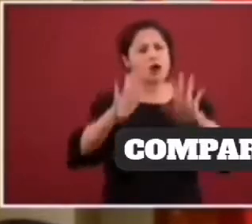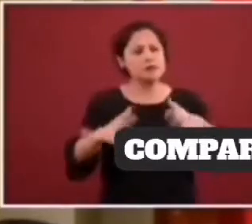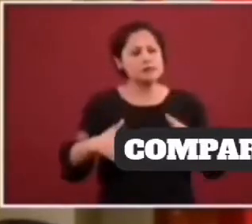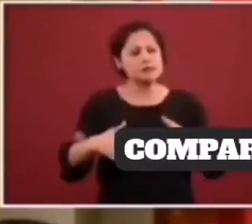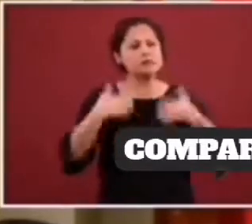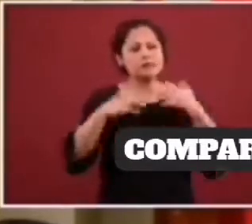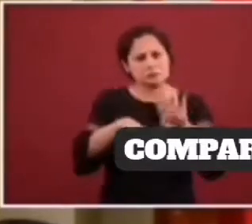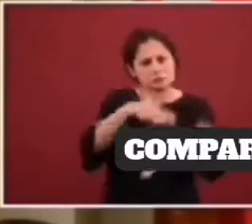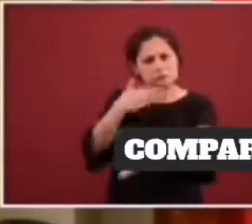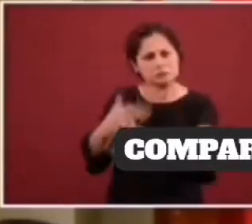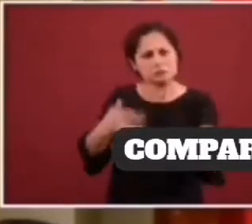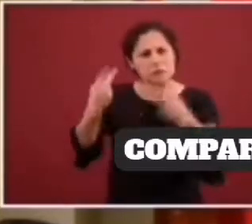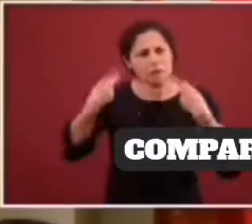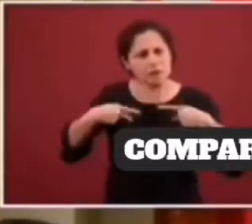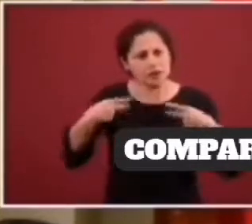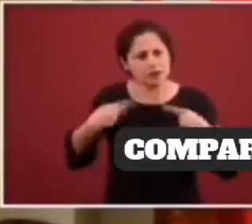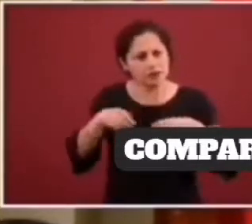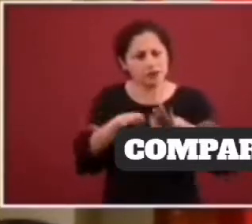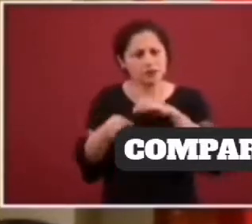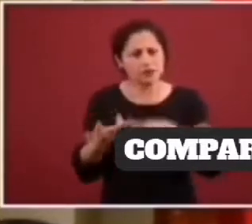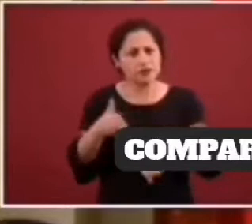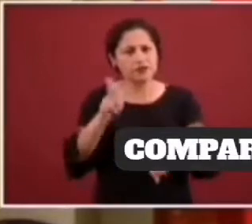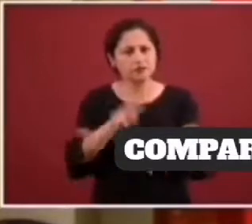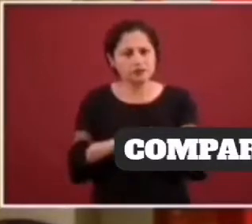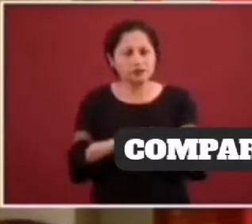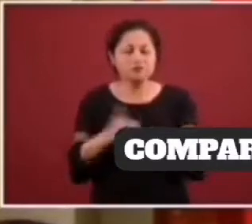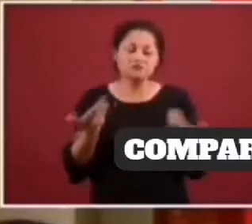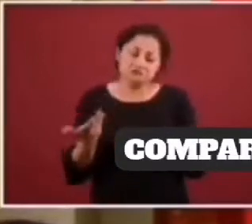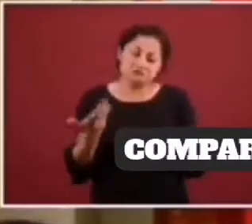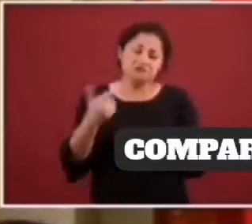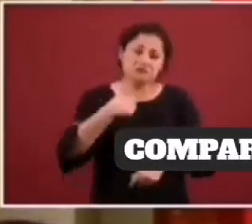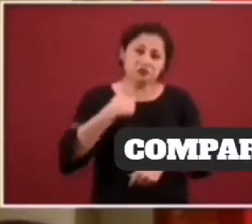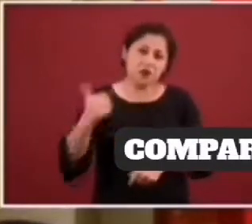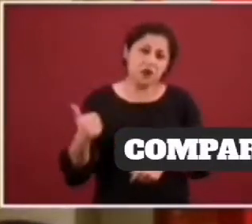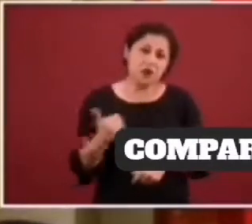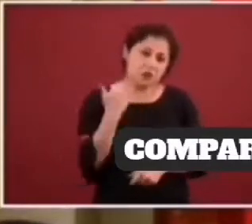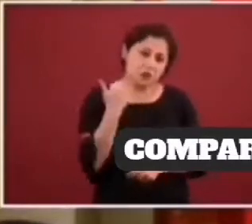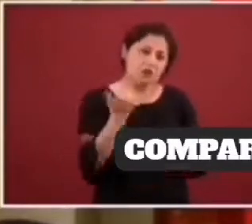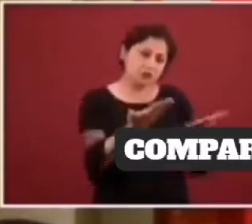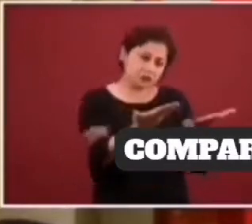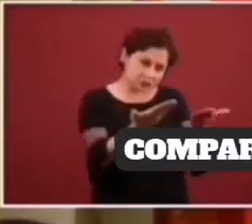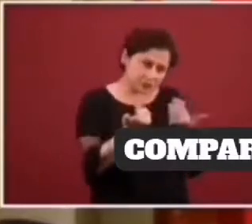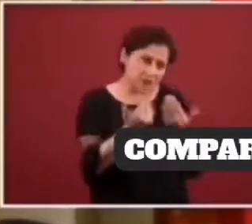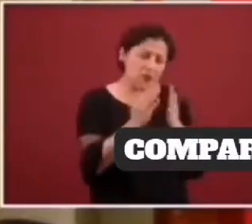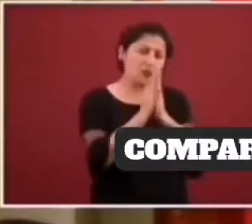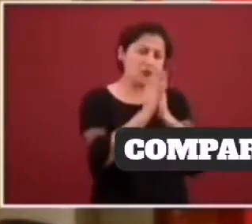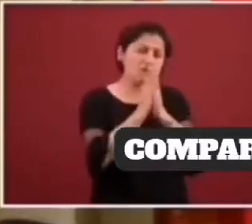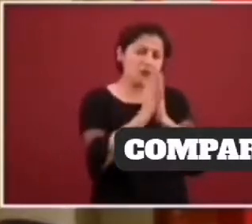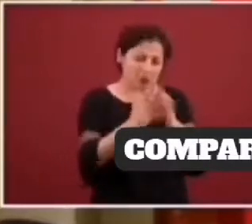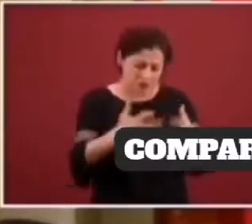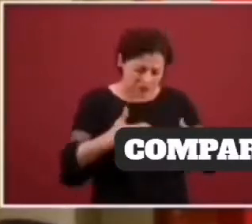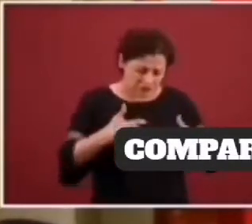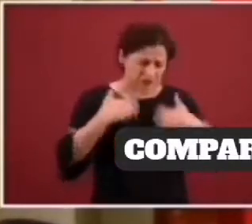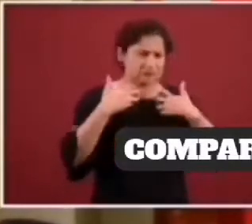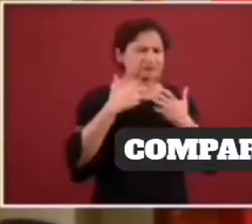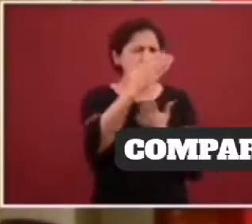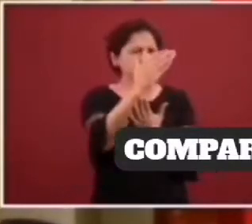de salud, invitarlos a que pues se limiten en esas agresiones.